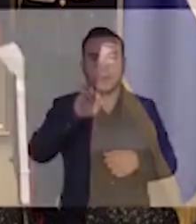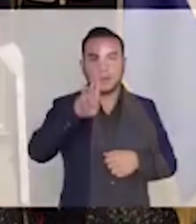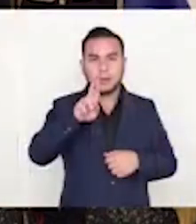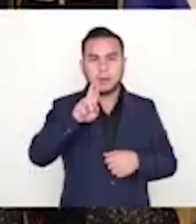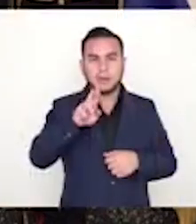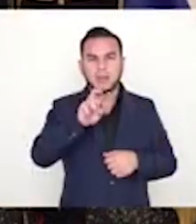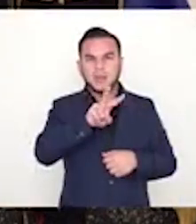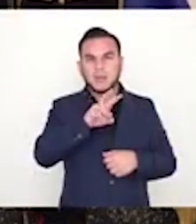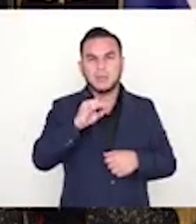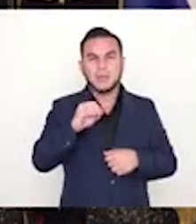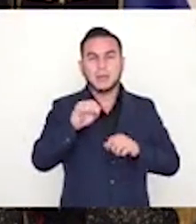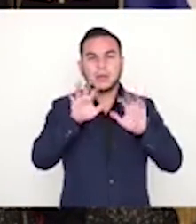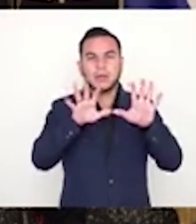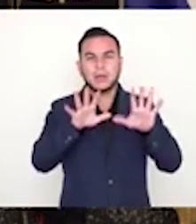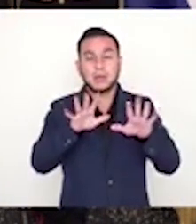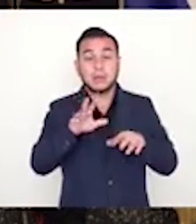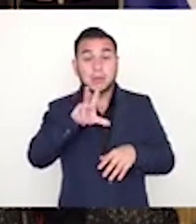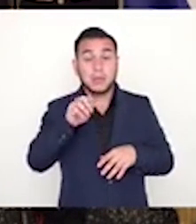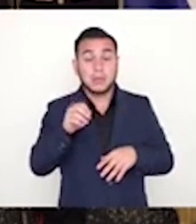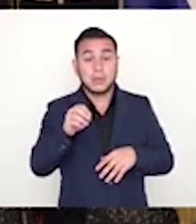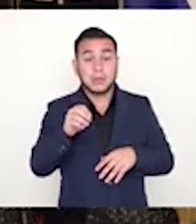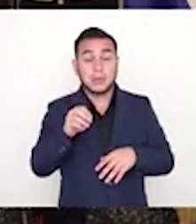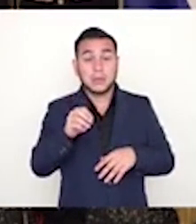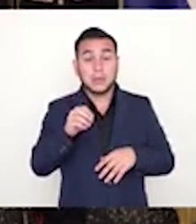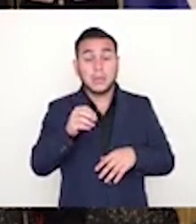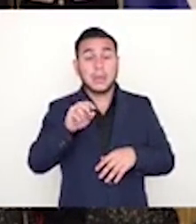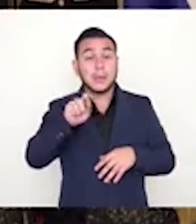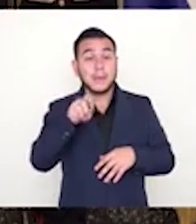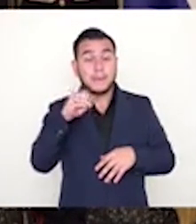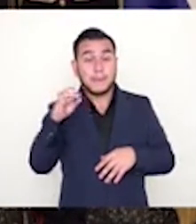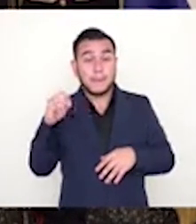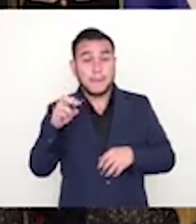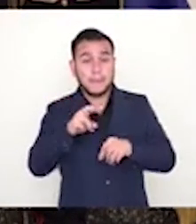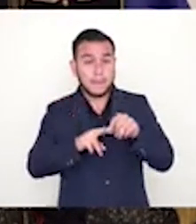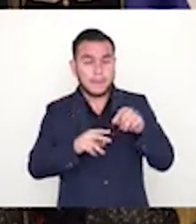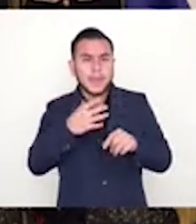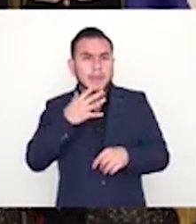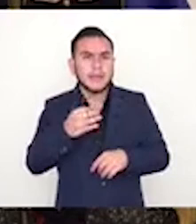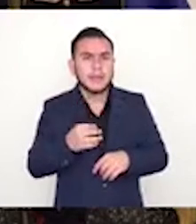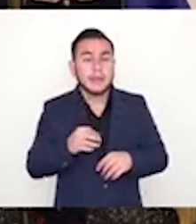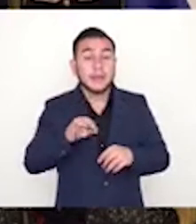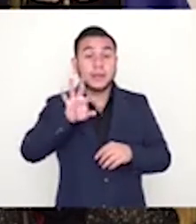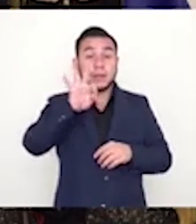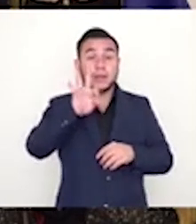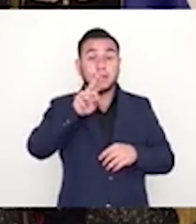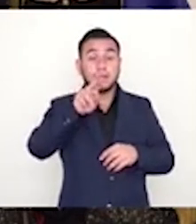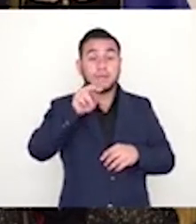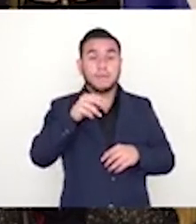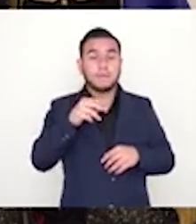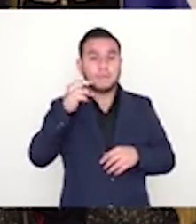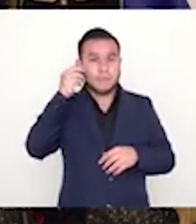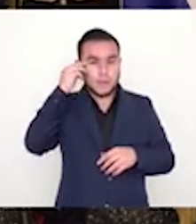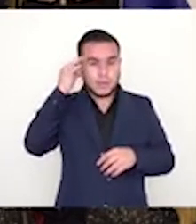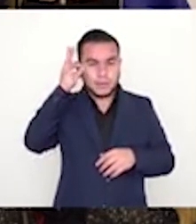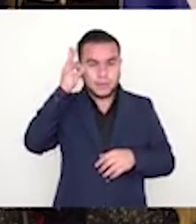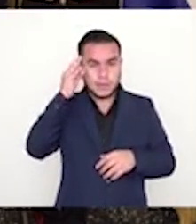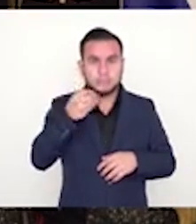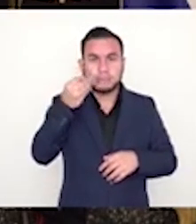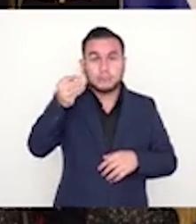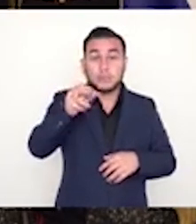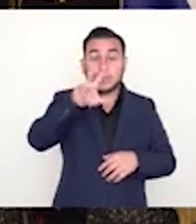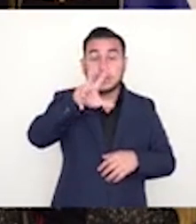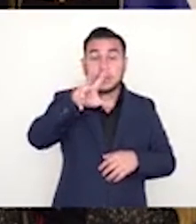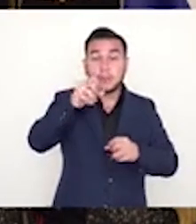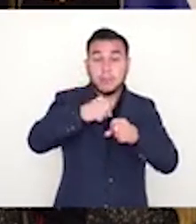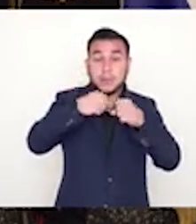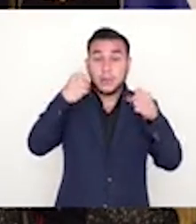2010, cuando le daban 30 mil dólares al mes para ser amigo, ahí dice, Funes entregó 3 millones a Sánchez Serén de la partida secreta.